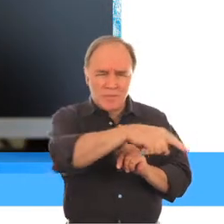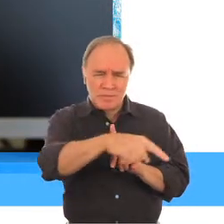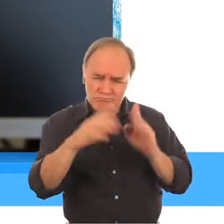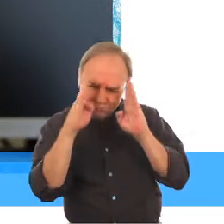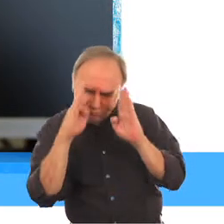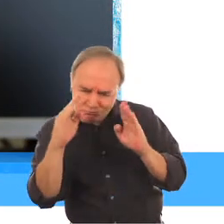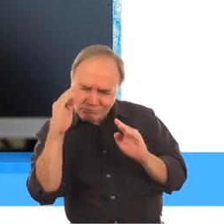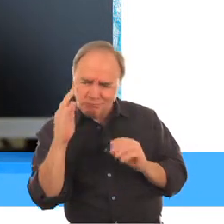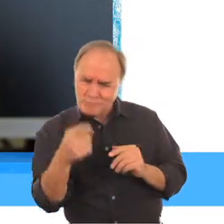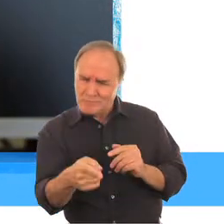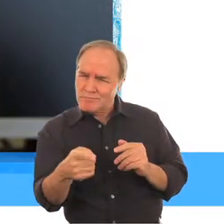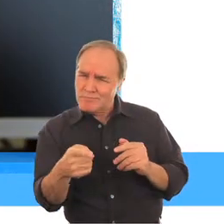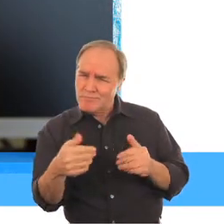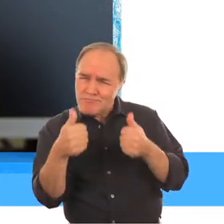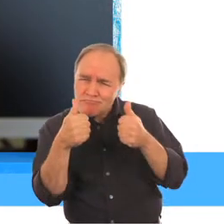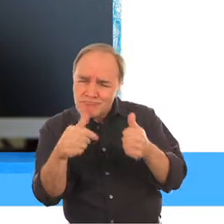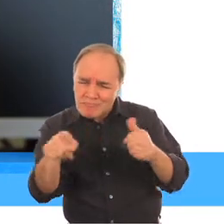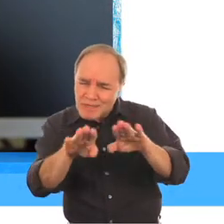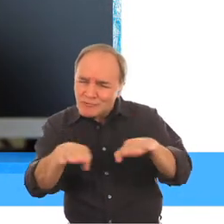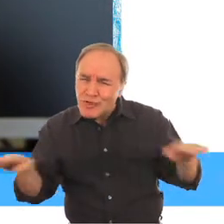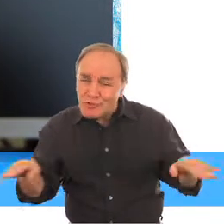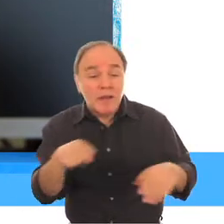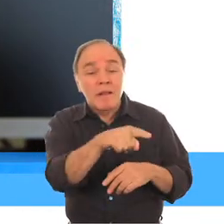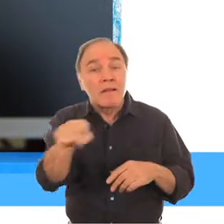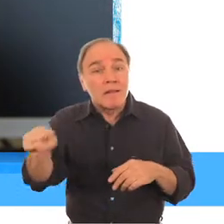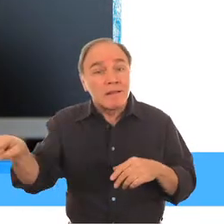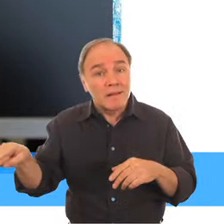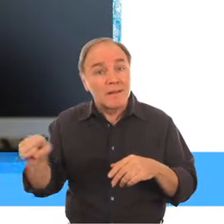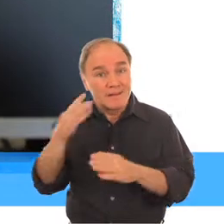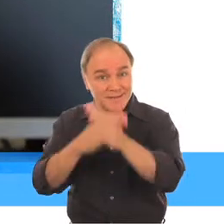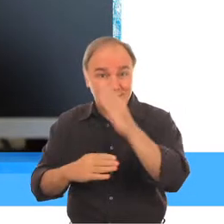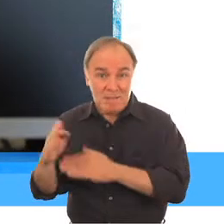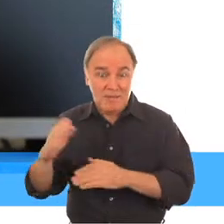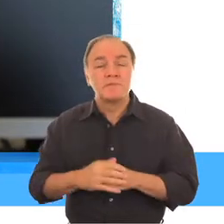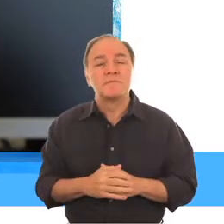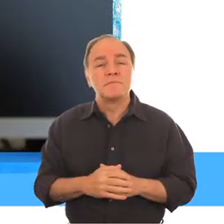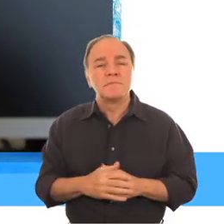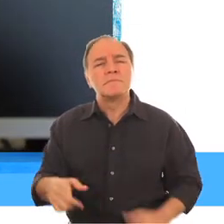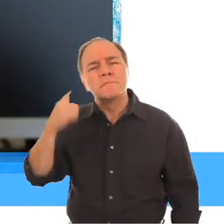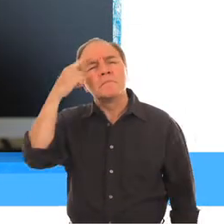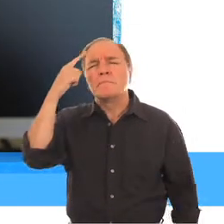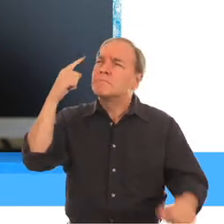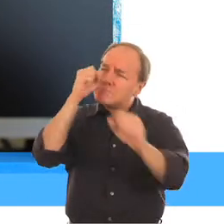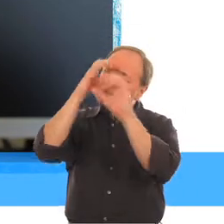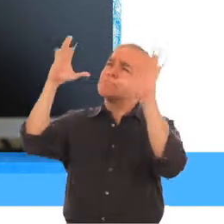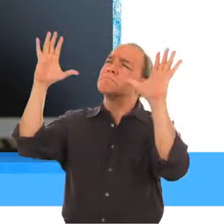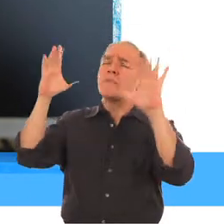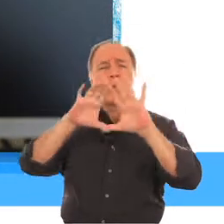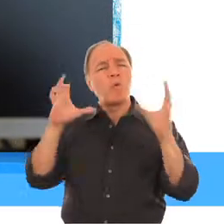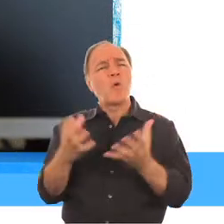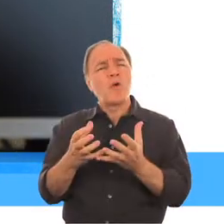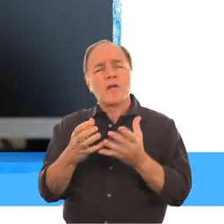Me complace tener la oportunidad de hablar con ustedes sobre un tema que a todos nos preocupa o debería preocuparnos mucho, los niños con discapacidad.